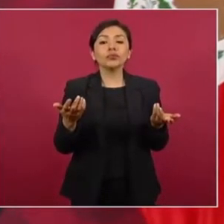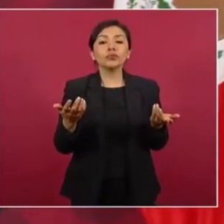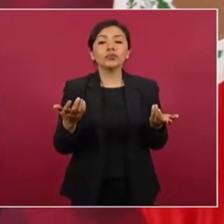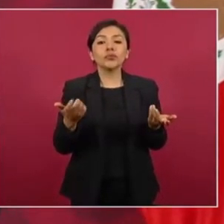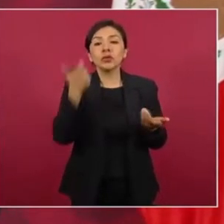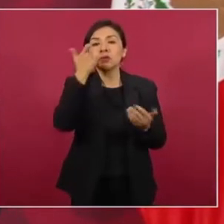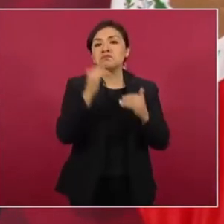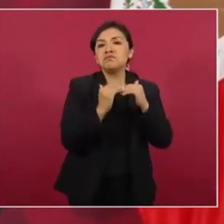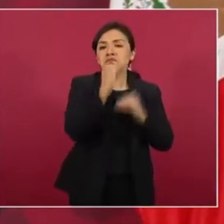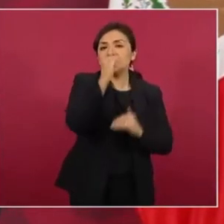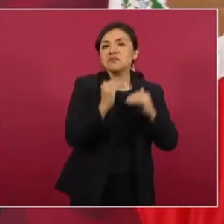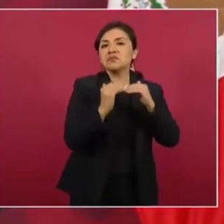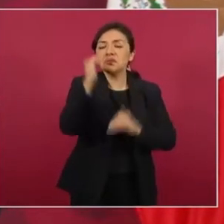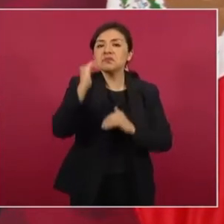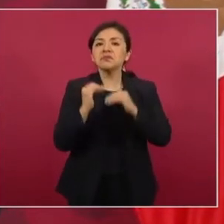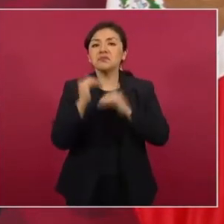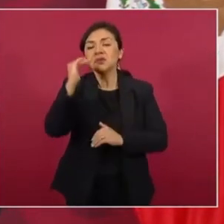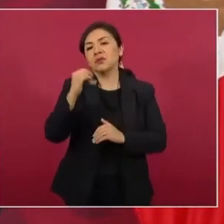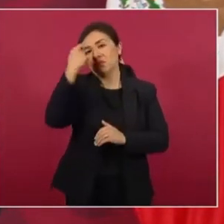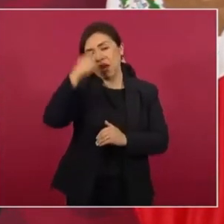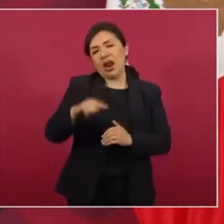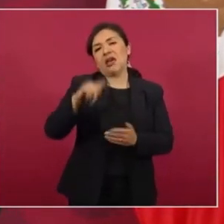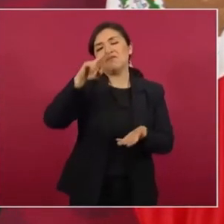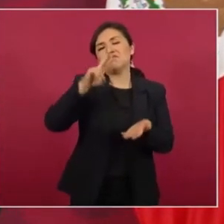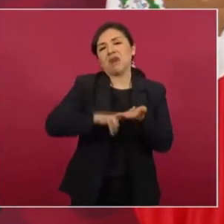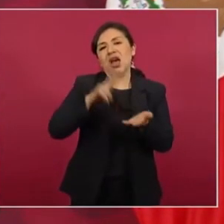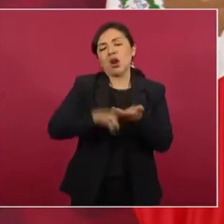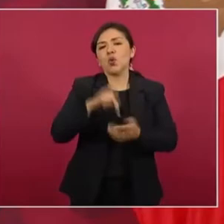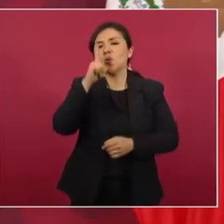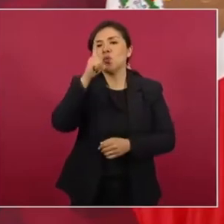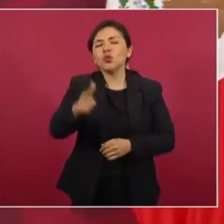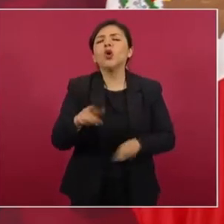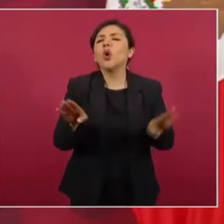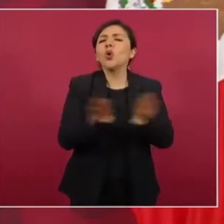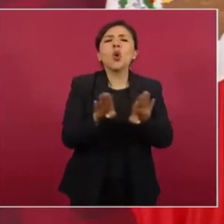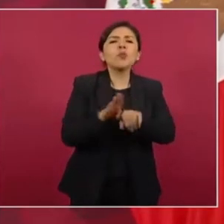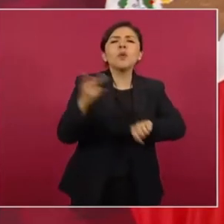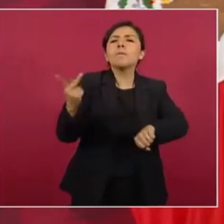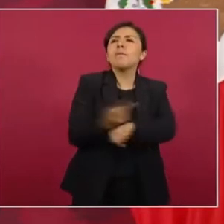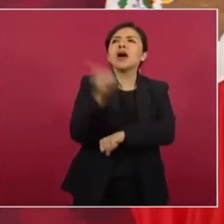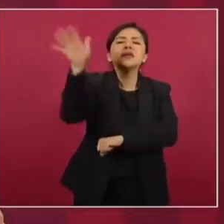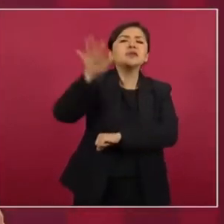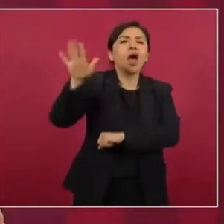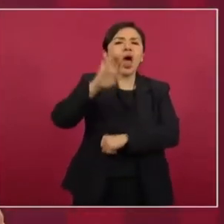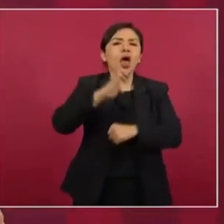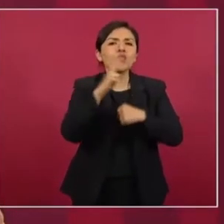aumentar el precio de la luz. Lo que está sucediendo en Europa